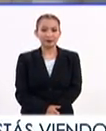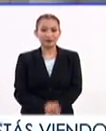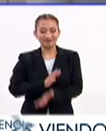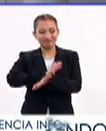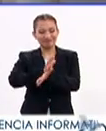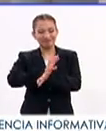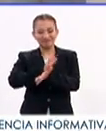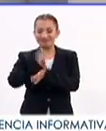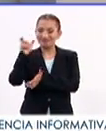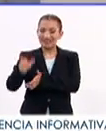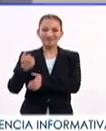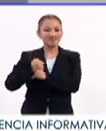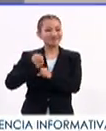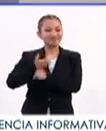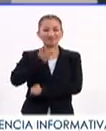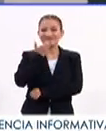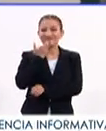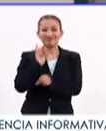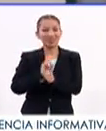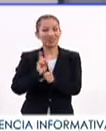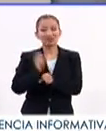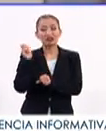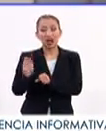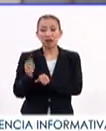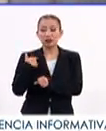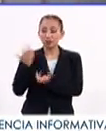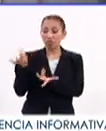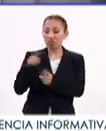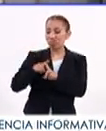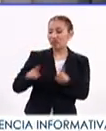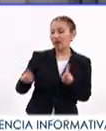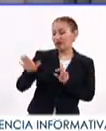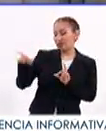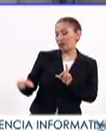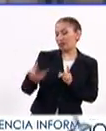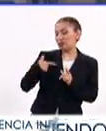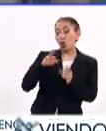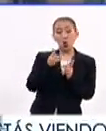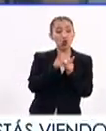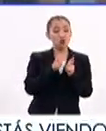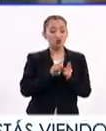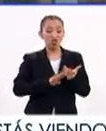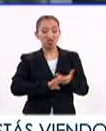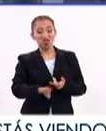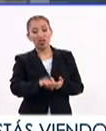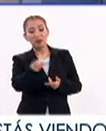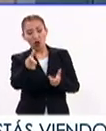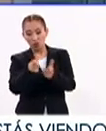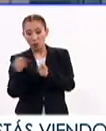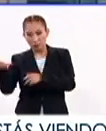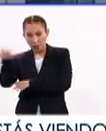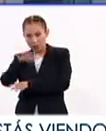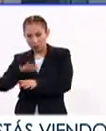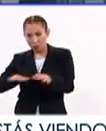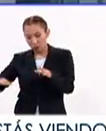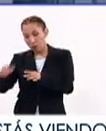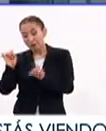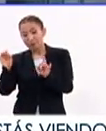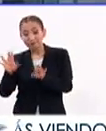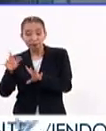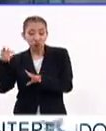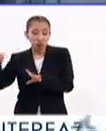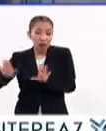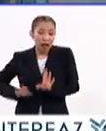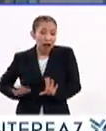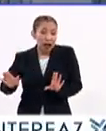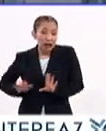La discriminación es una práctica cotidiana que consiste en hacer una distinción a una persona o grupo social. Dentro del grupo de personas que por alguna de